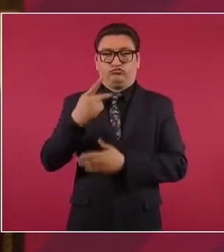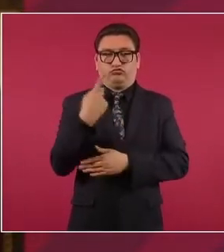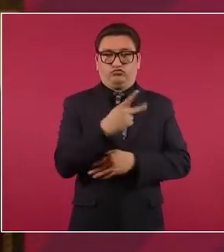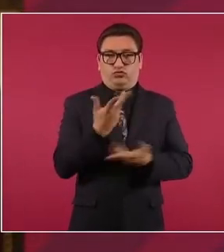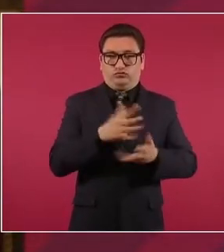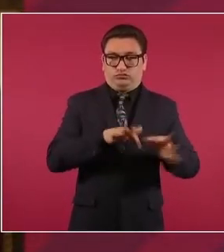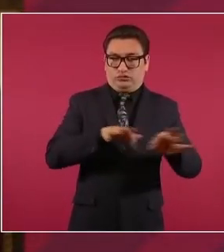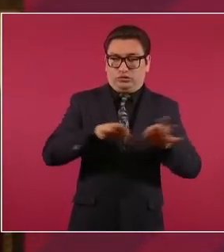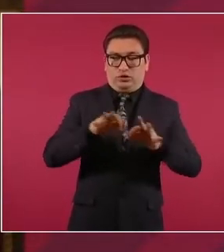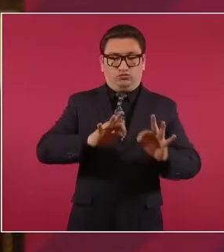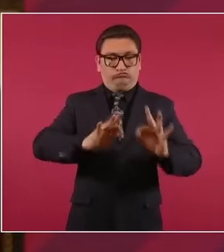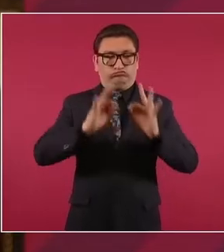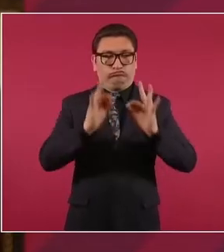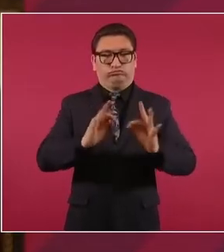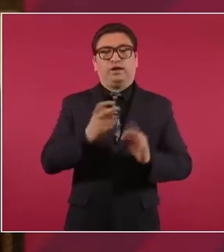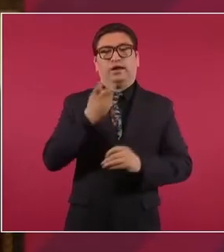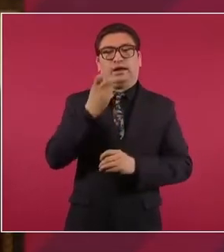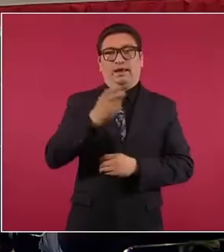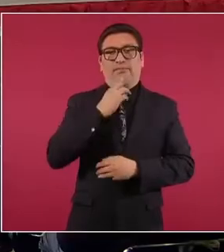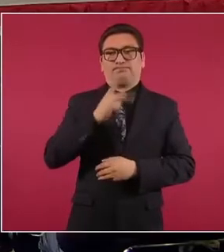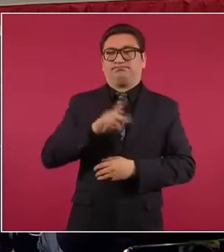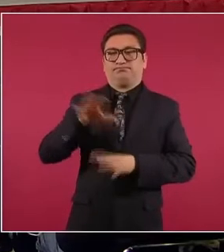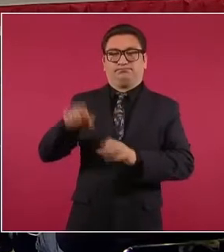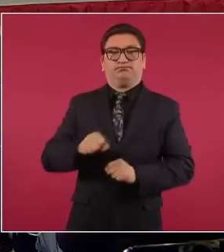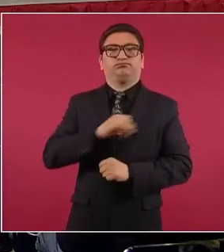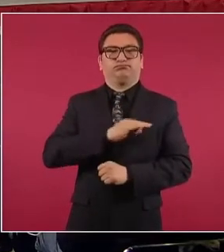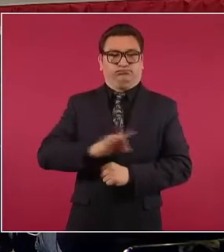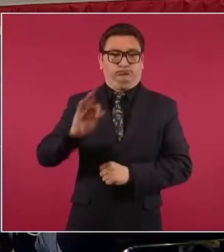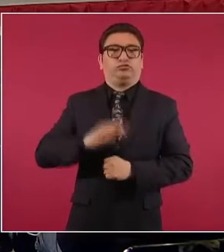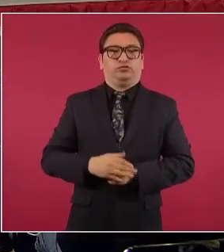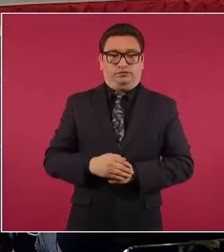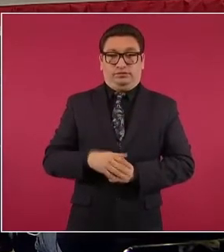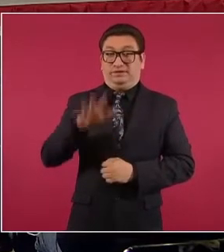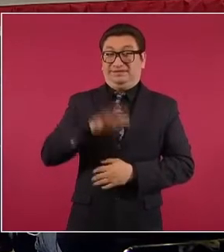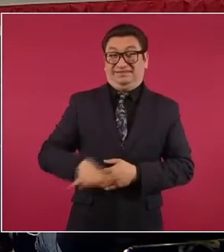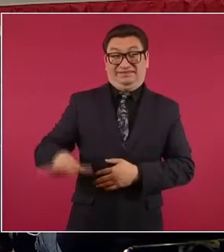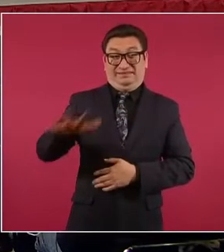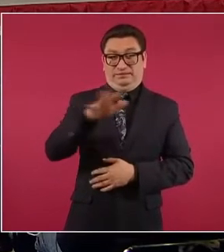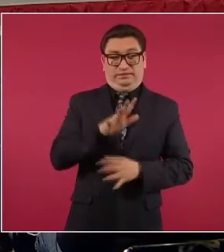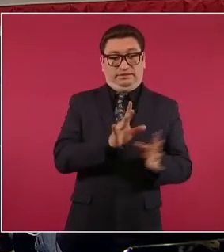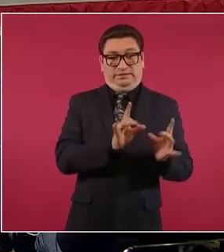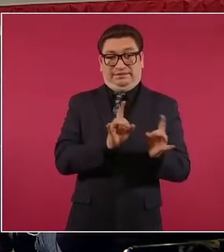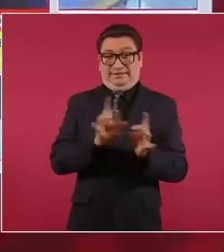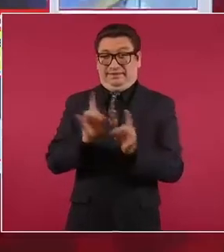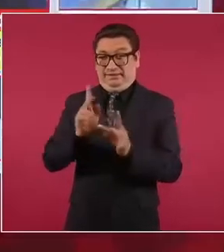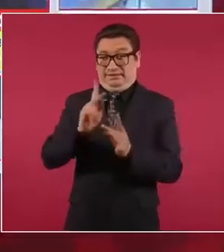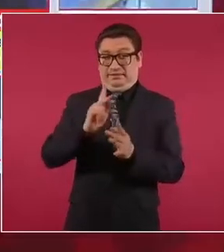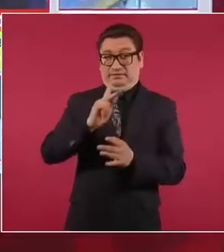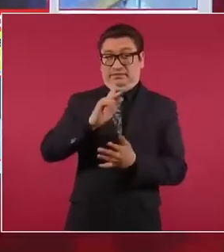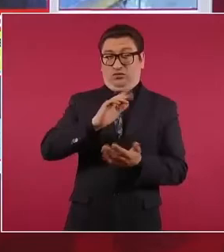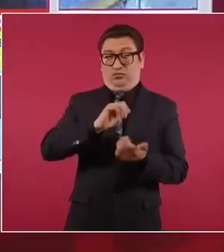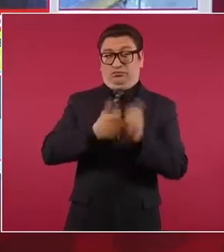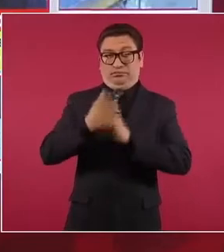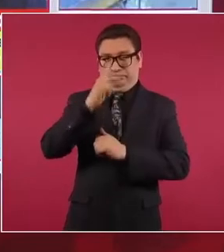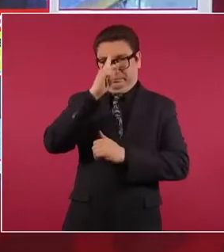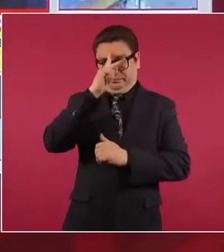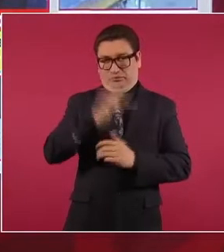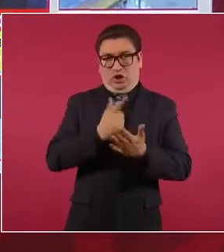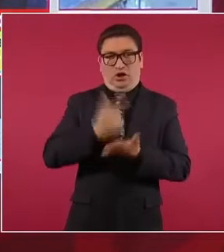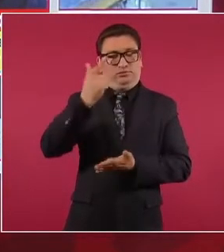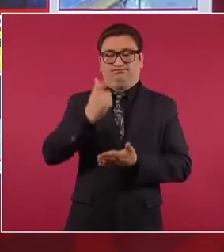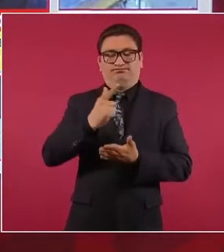eficaz, logró detener a estos sujetos y evitó que la situación pasara o fuera de peores